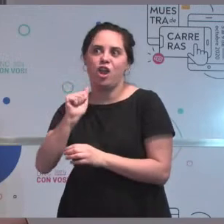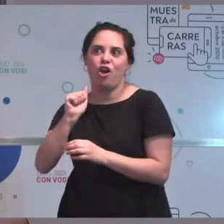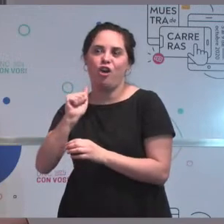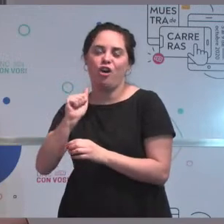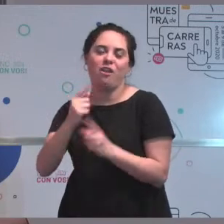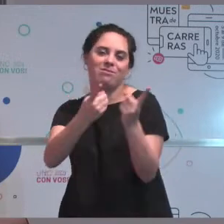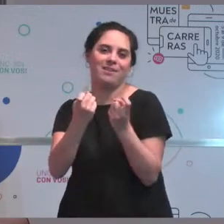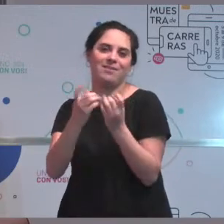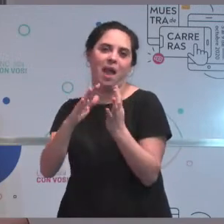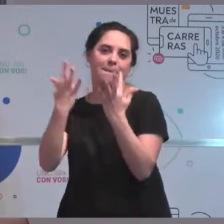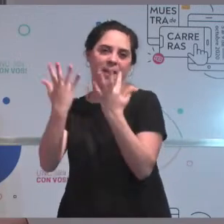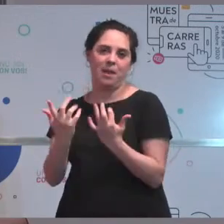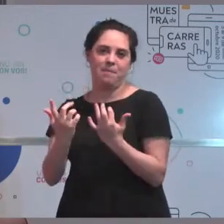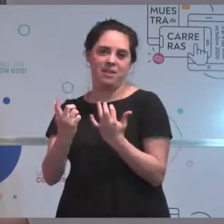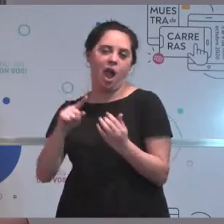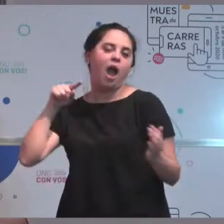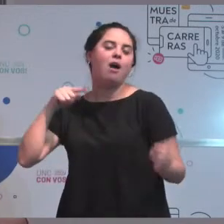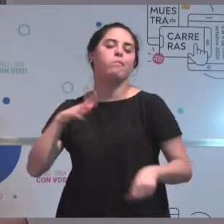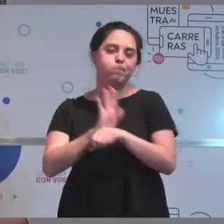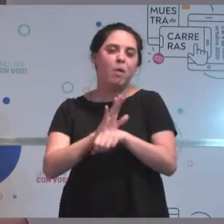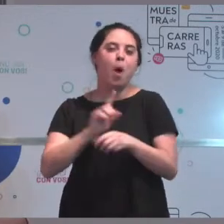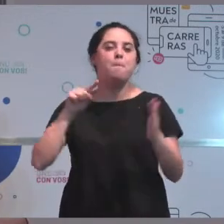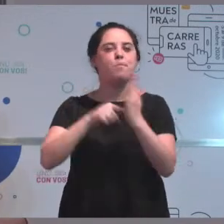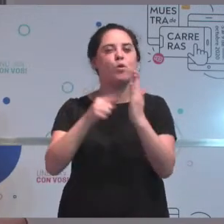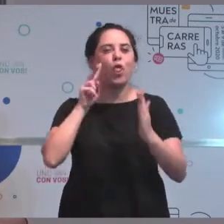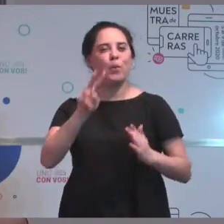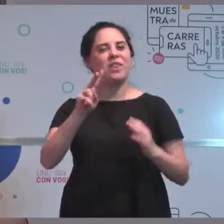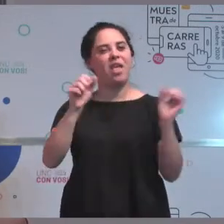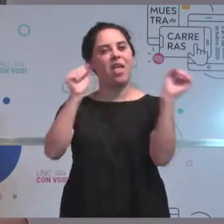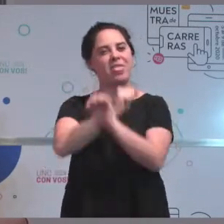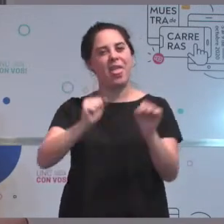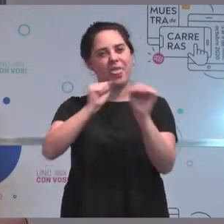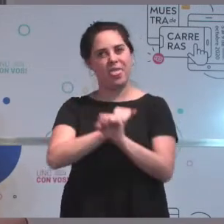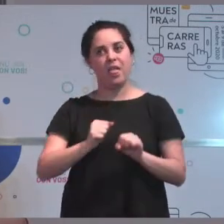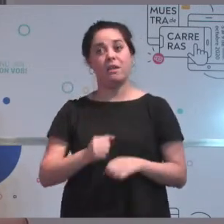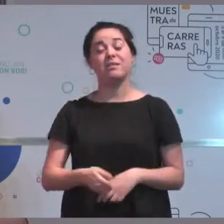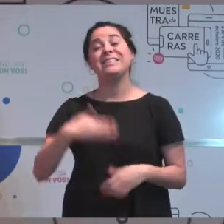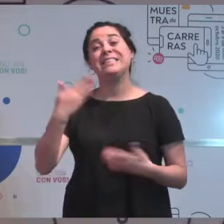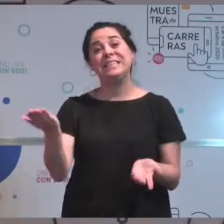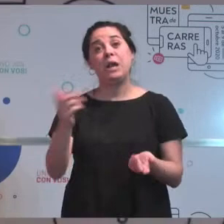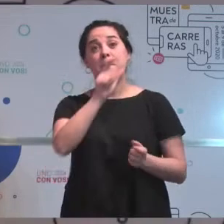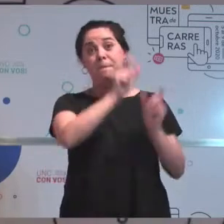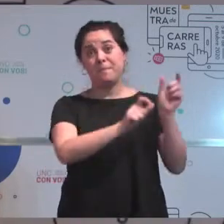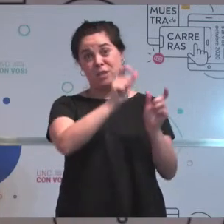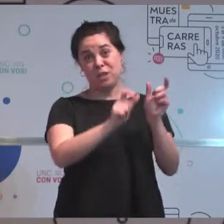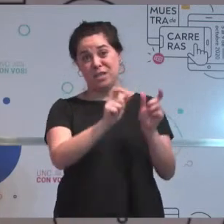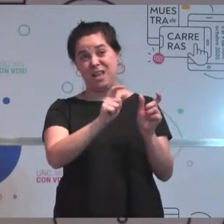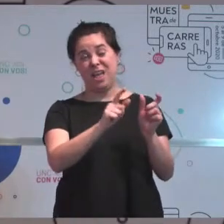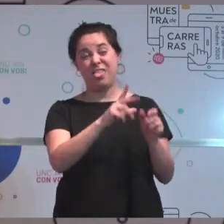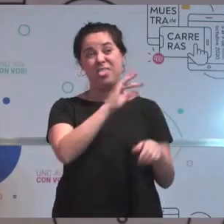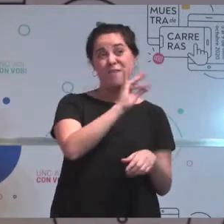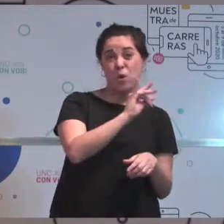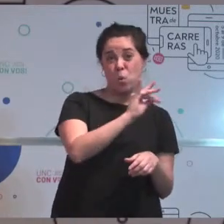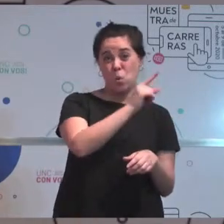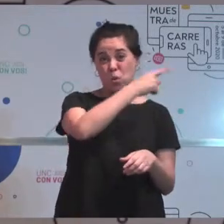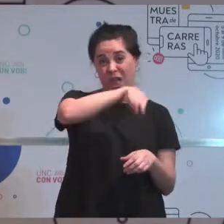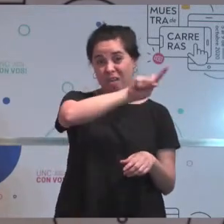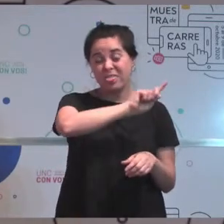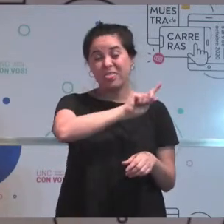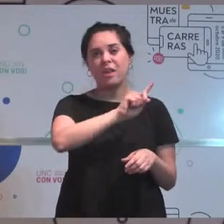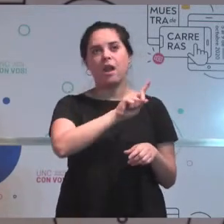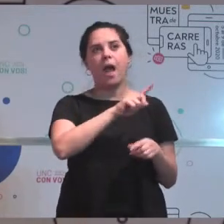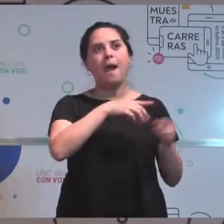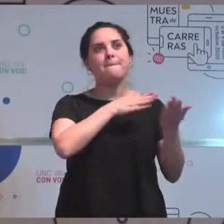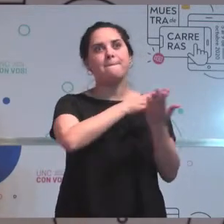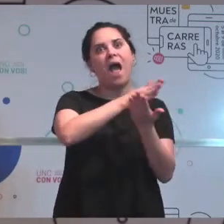ingeniería. Bien. Y para quienes por ahí tengan más dificultad en la facultad, ¿cómo hacen en relación a las